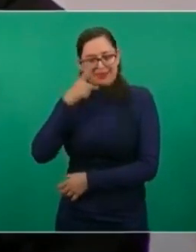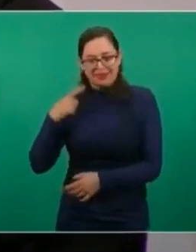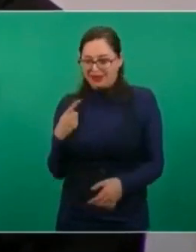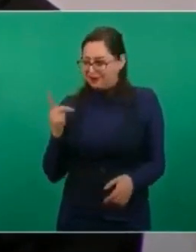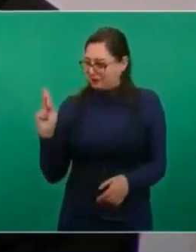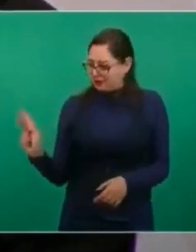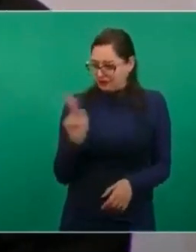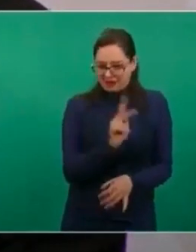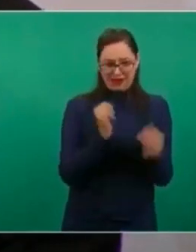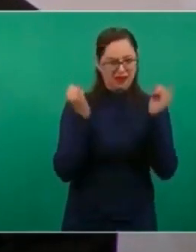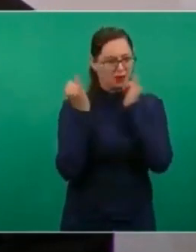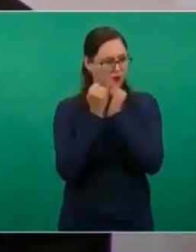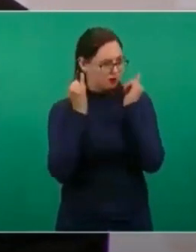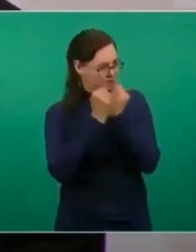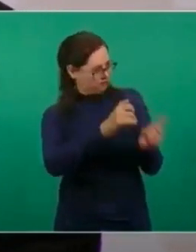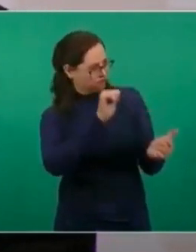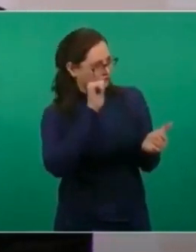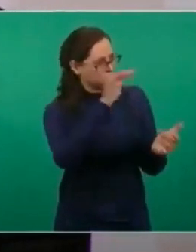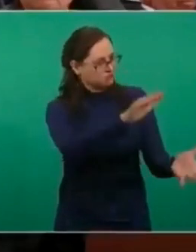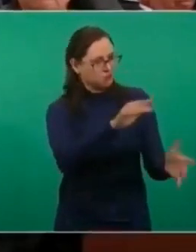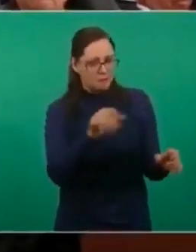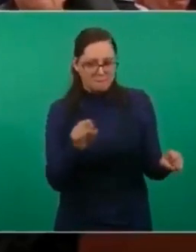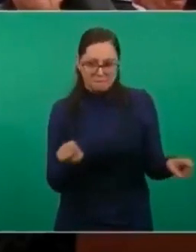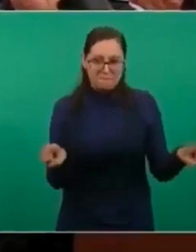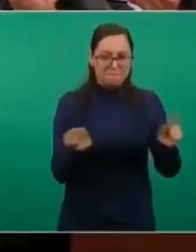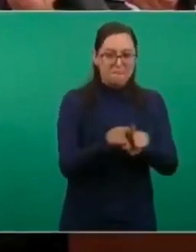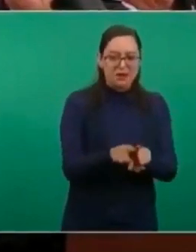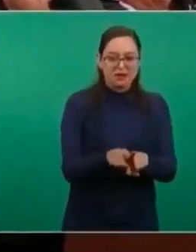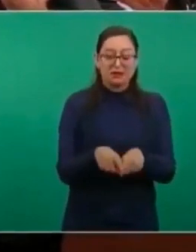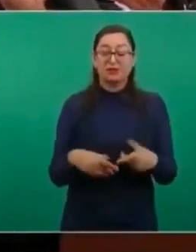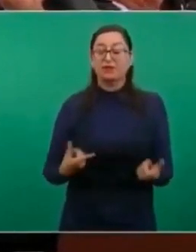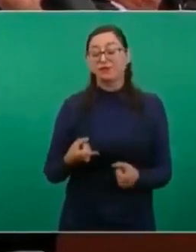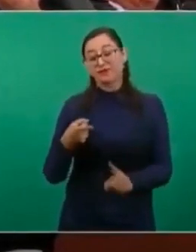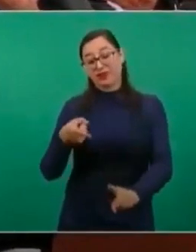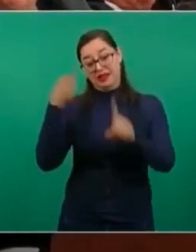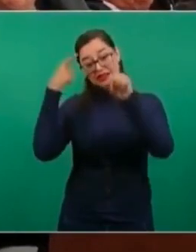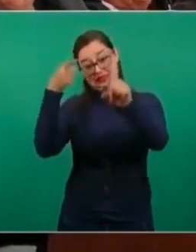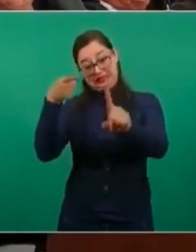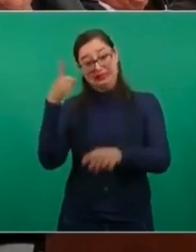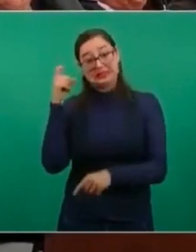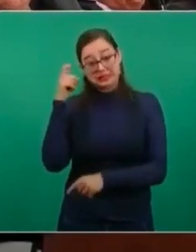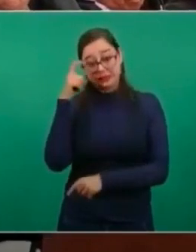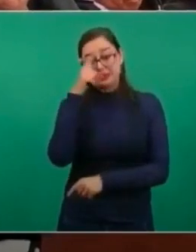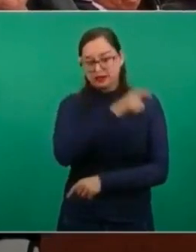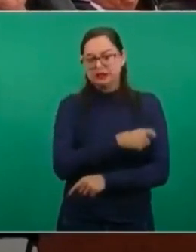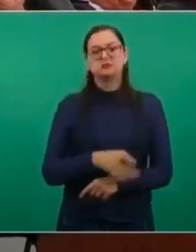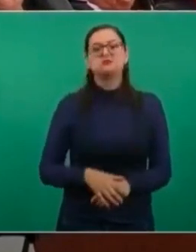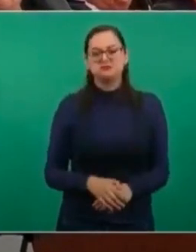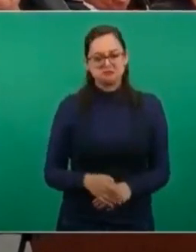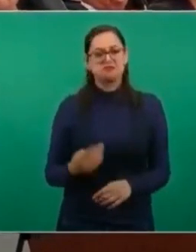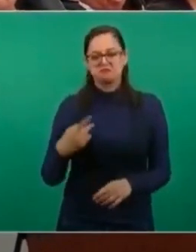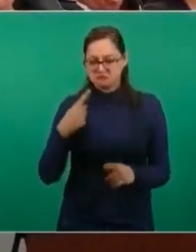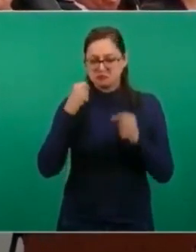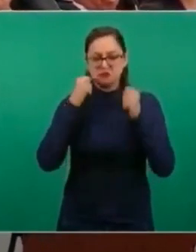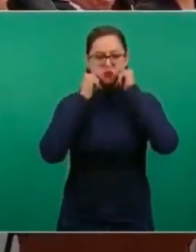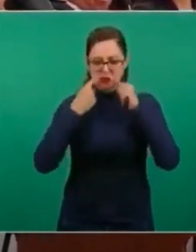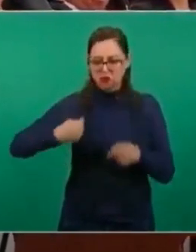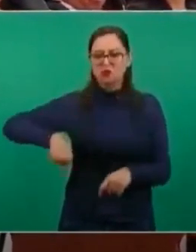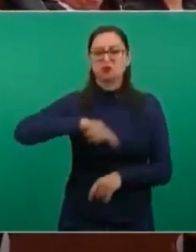queremos que lleguen los medicamentos, es un desafío, pero nosotros estamos acostumbrados a eso.